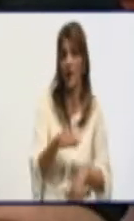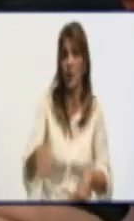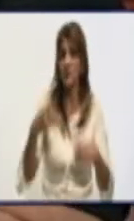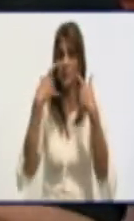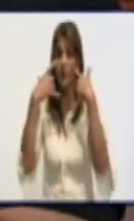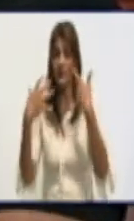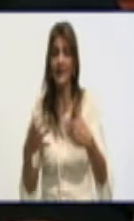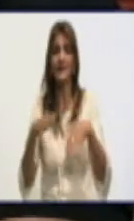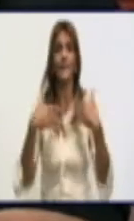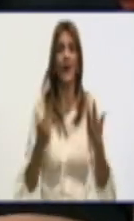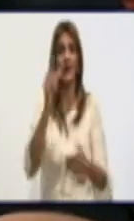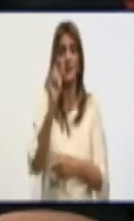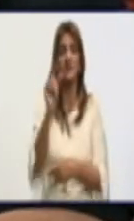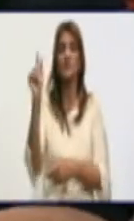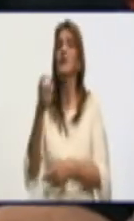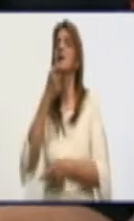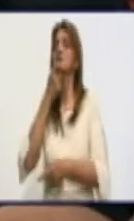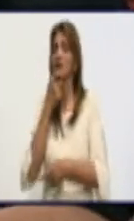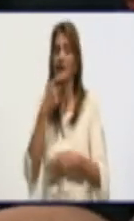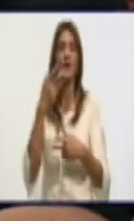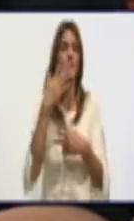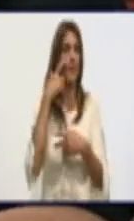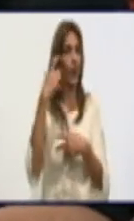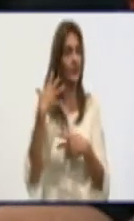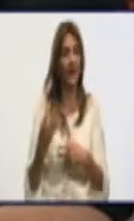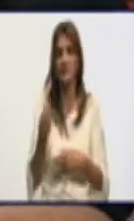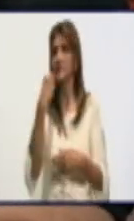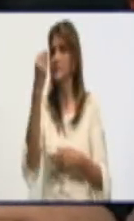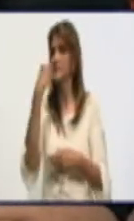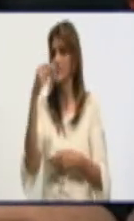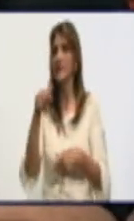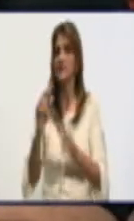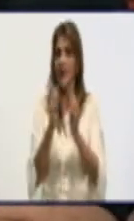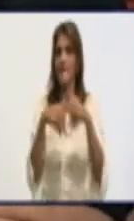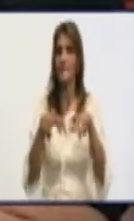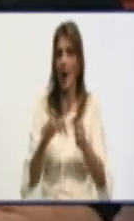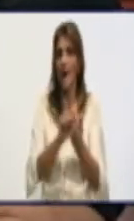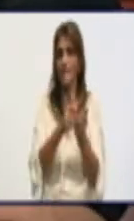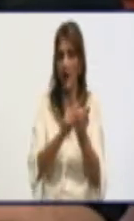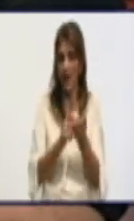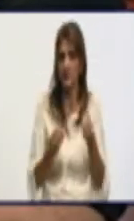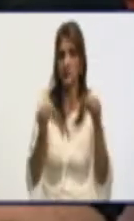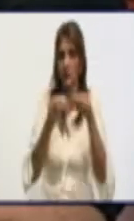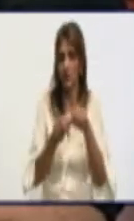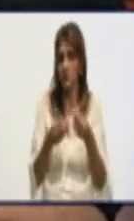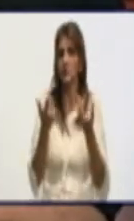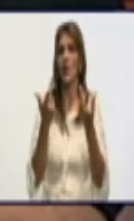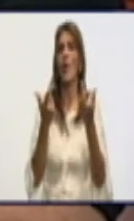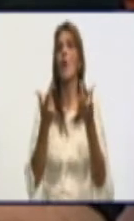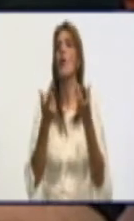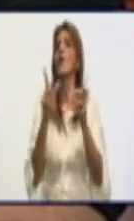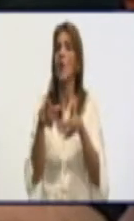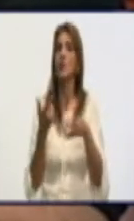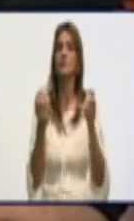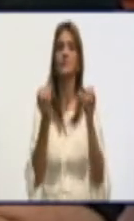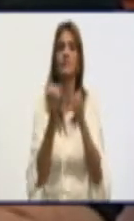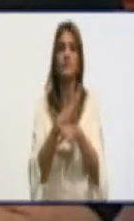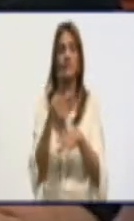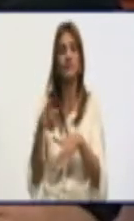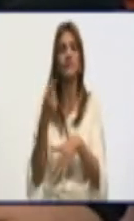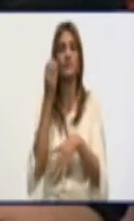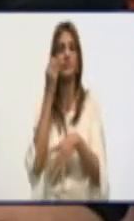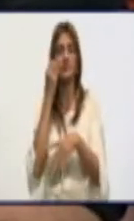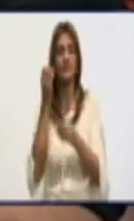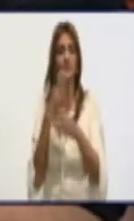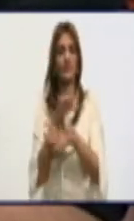porque es rica en fibra y sobre todo, aquellas personas que tienen un padecimiento de cáncer en el colon es